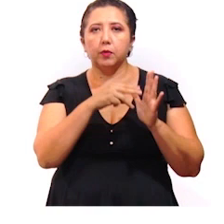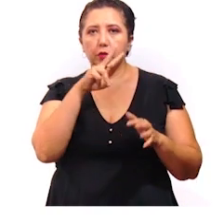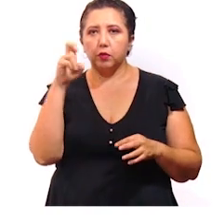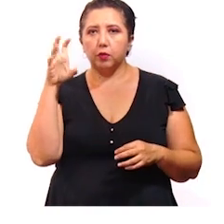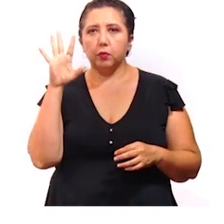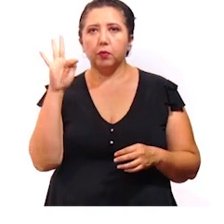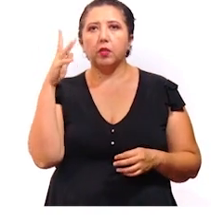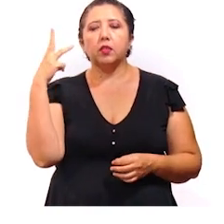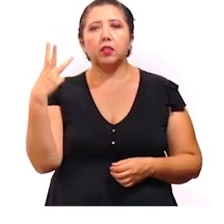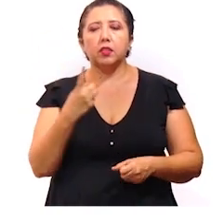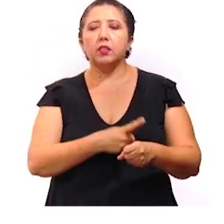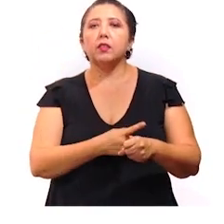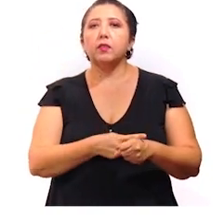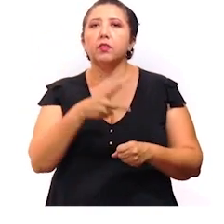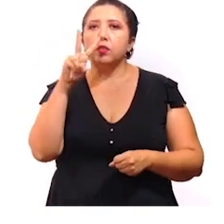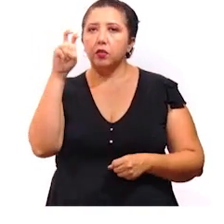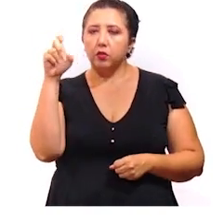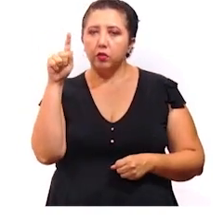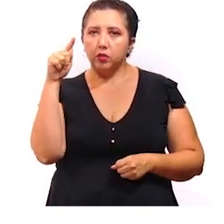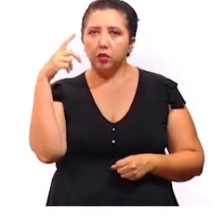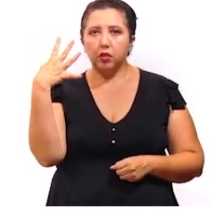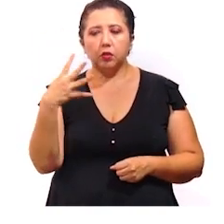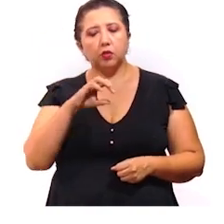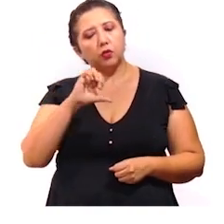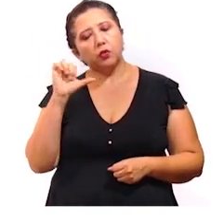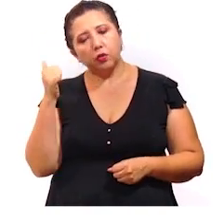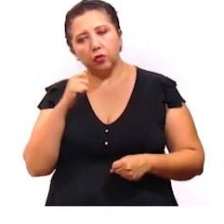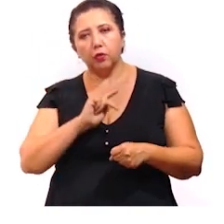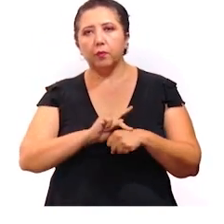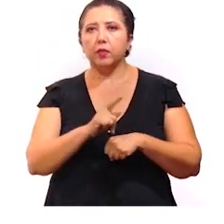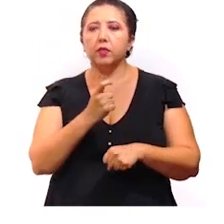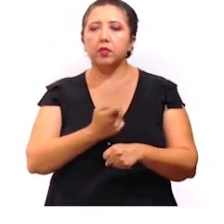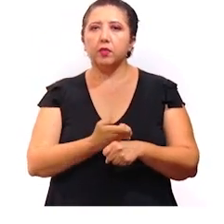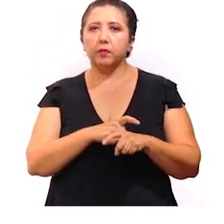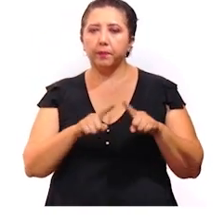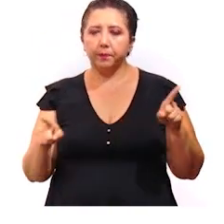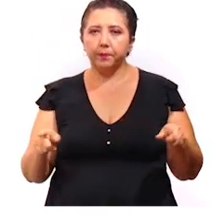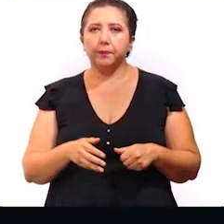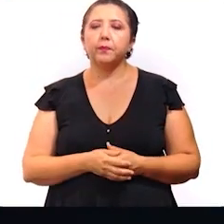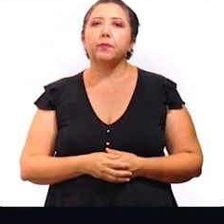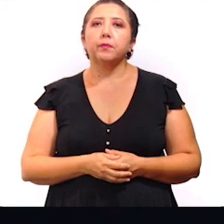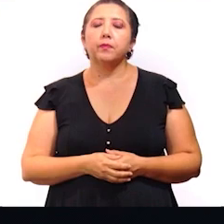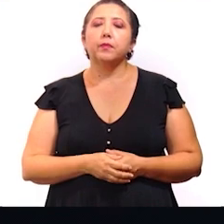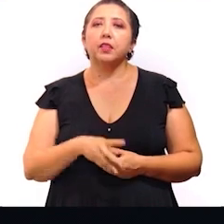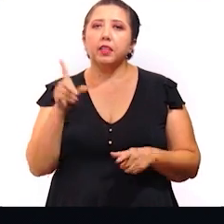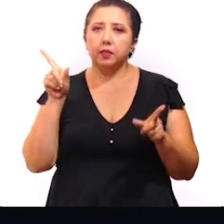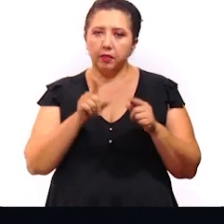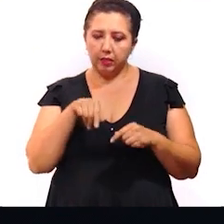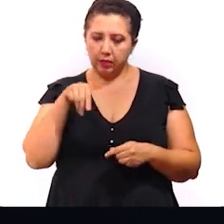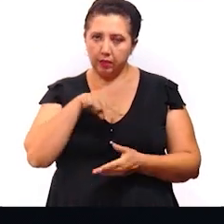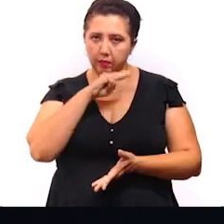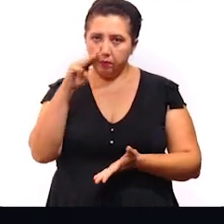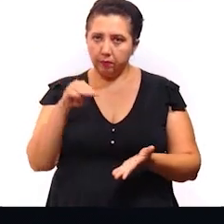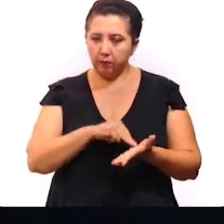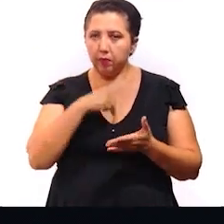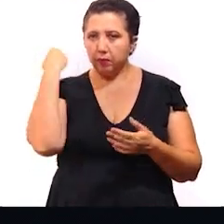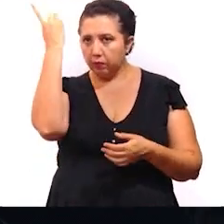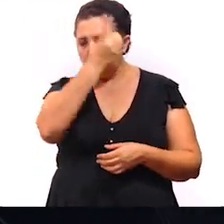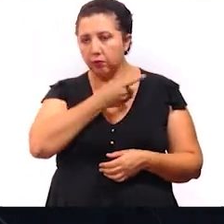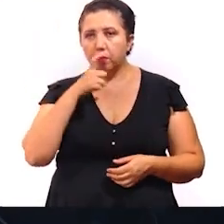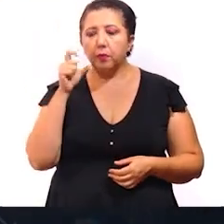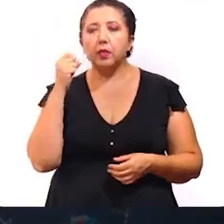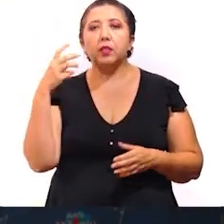243 casos positivos, 274 son de otro país u otro estado. Específicamente en Mérida se han